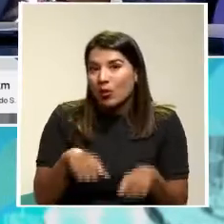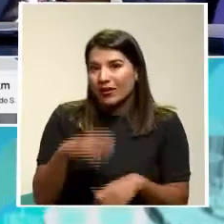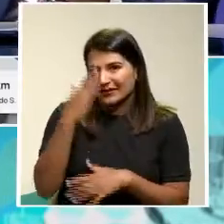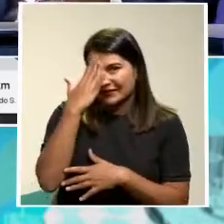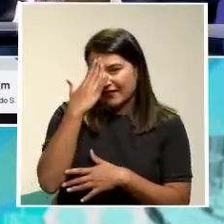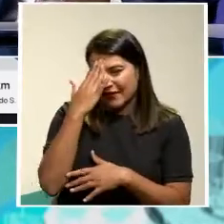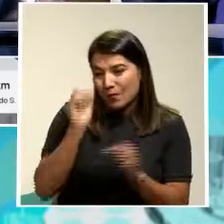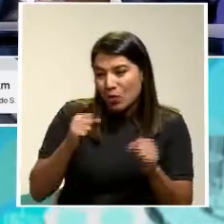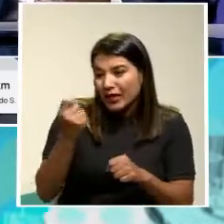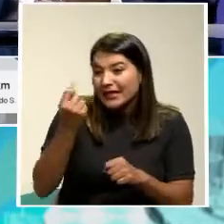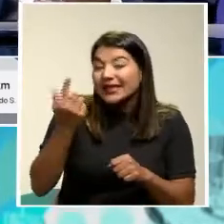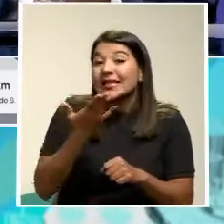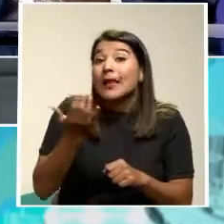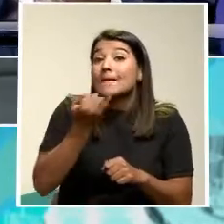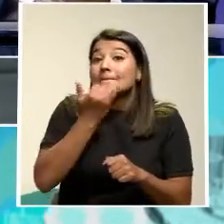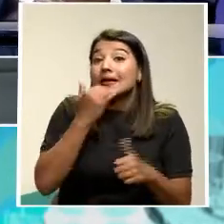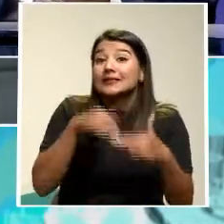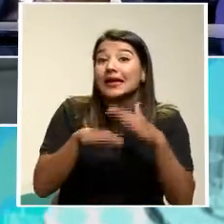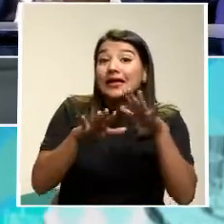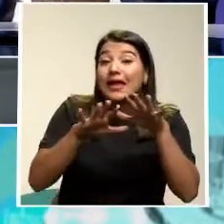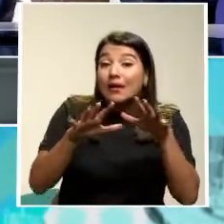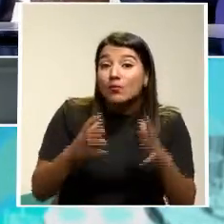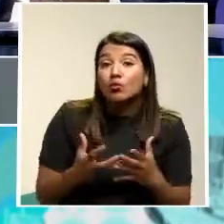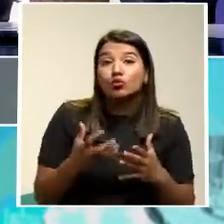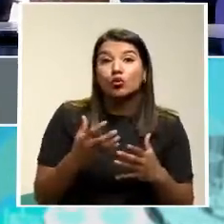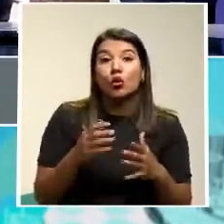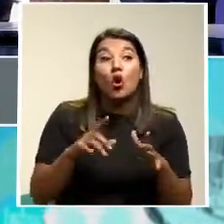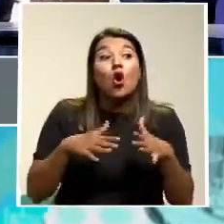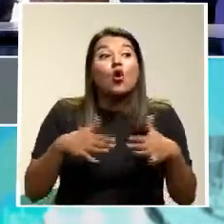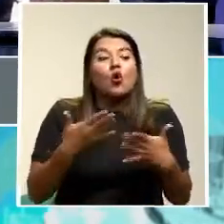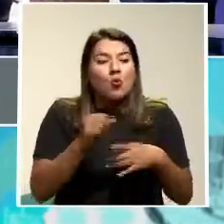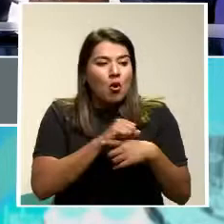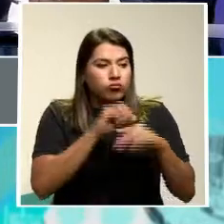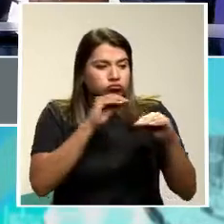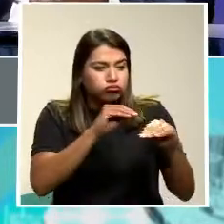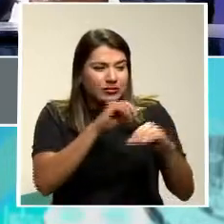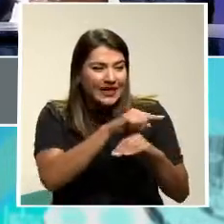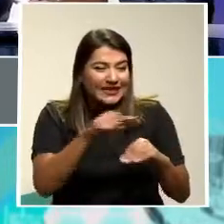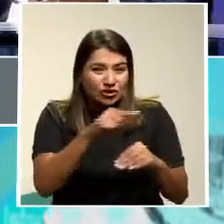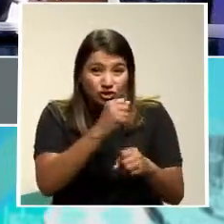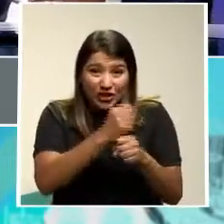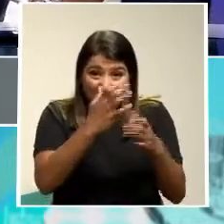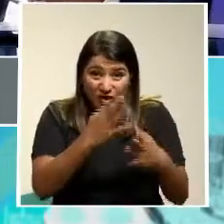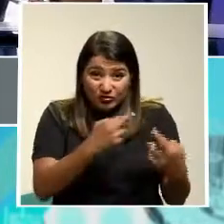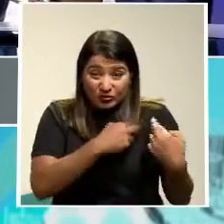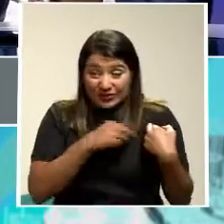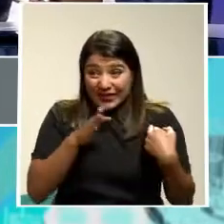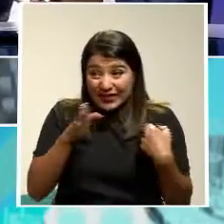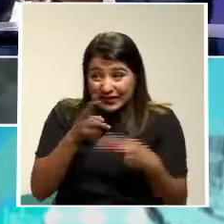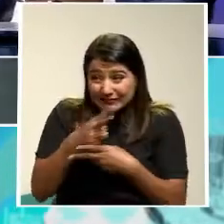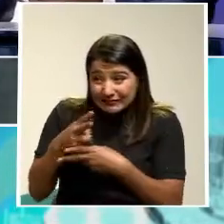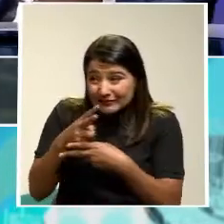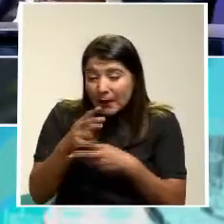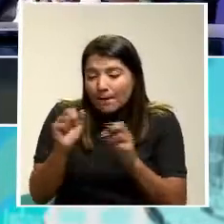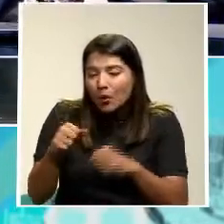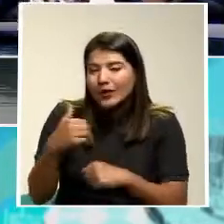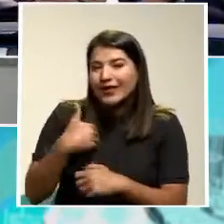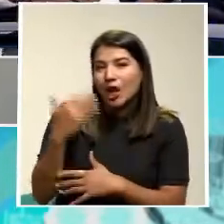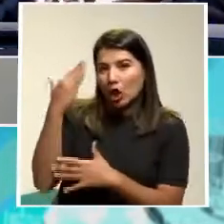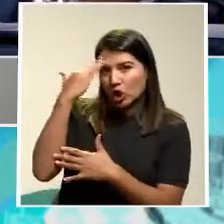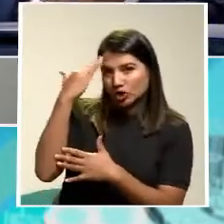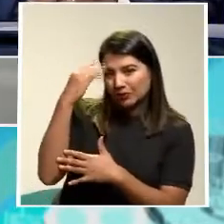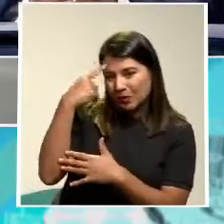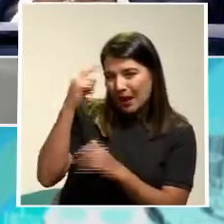sucediendo En el mundo Y cómo preparar A estos inspectores Para que tengan Esa pericia Esa sensibilidad De poder llegar A esa verdad real De ese